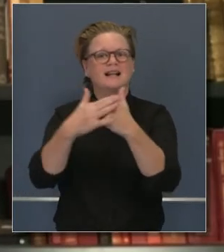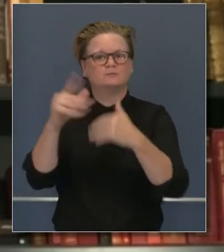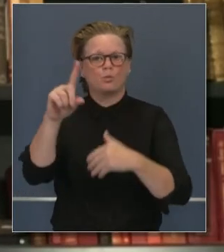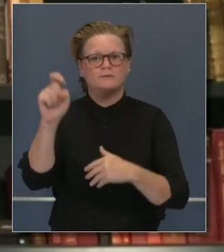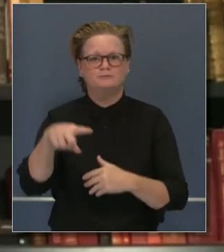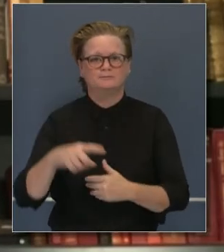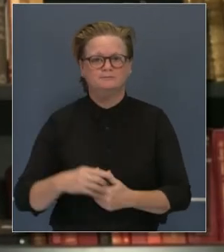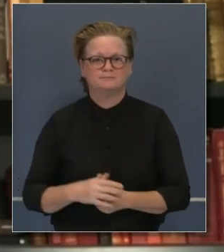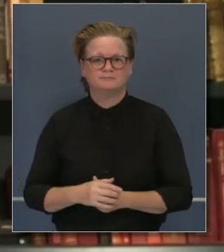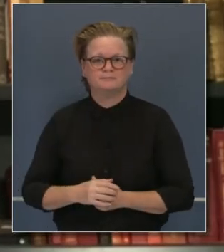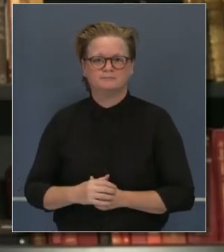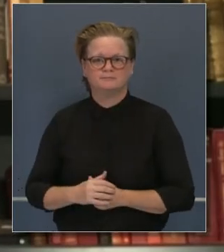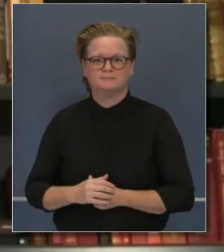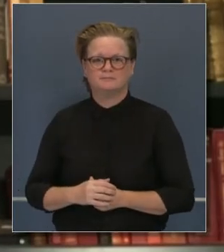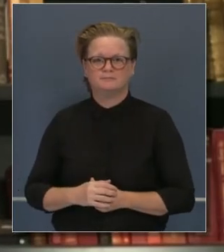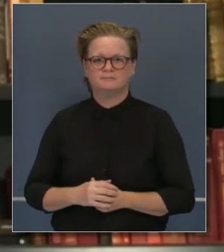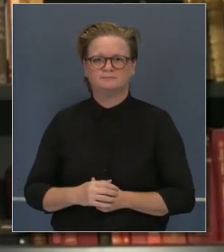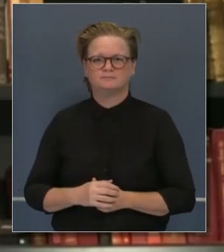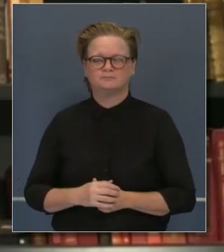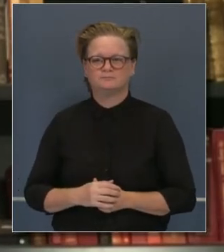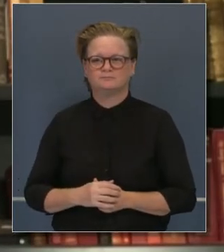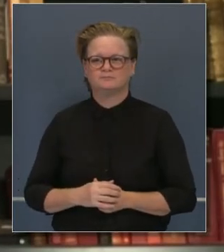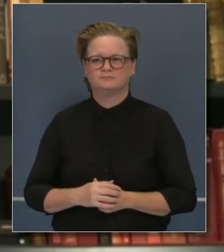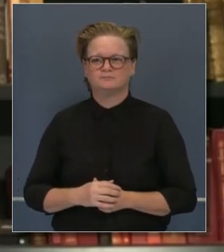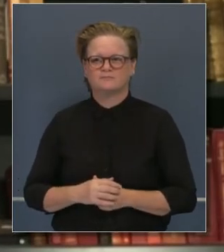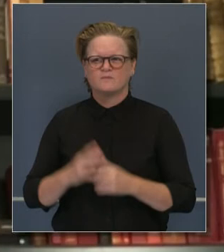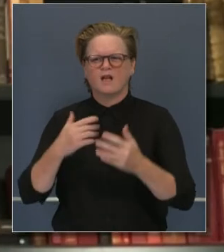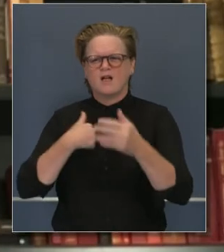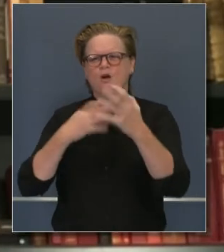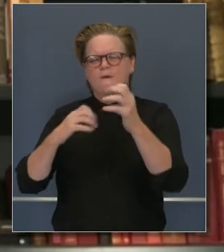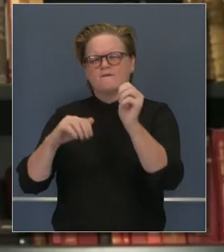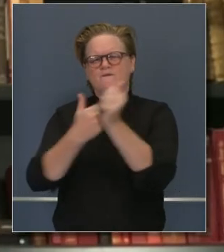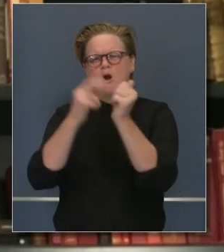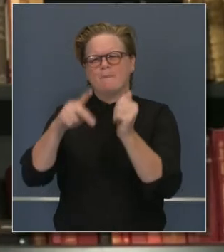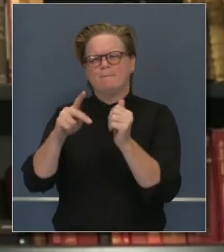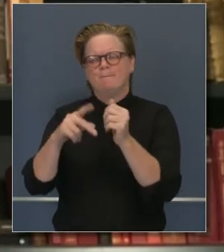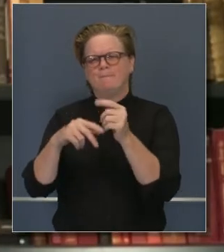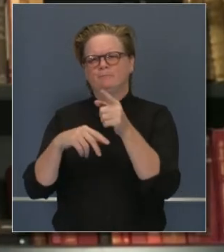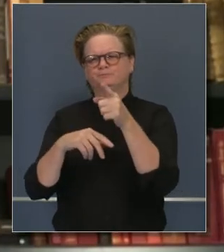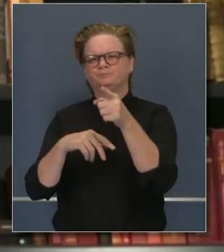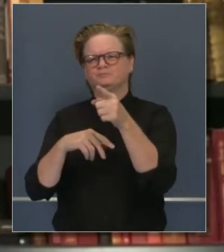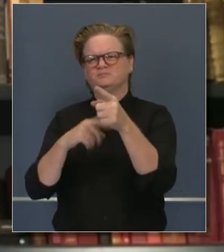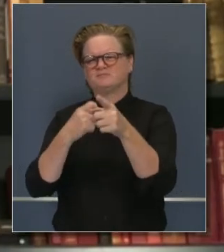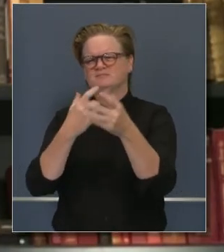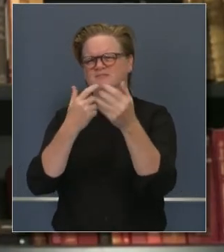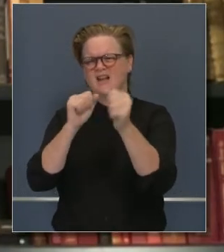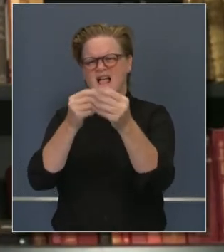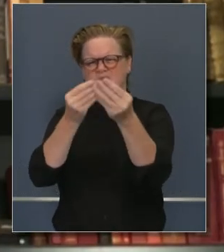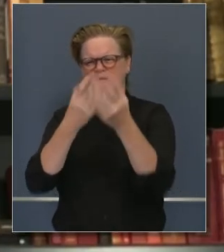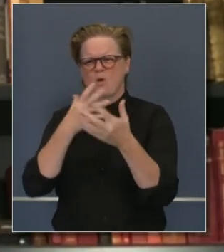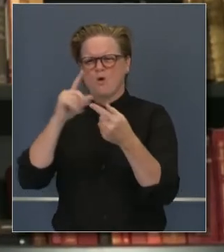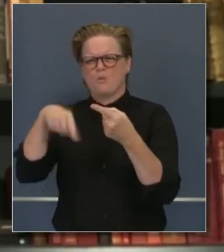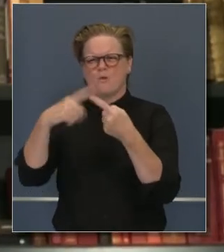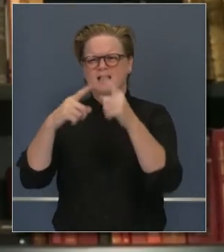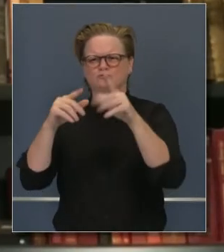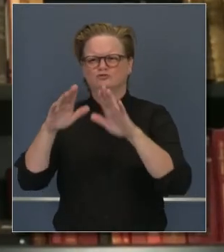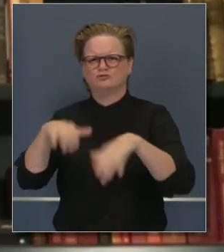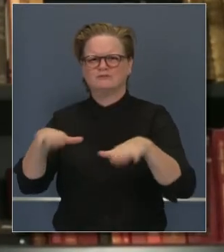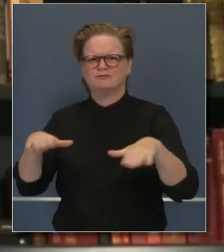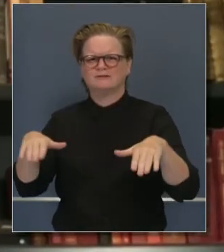Gracias por aceptar mi pregunta. Quiero hacer un seguimiento a una pregunta y obtener